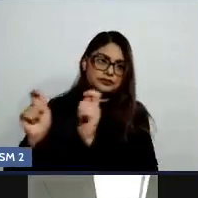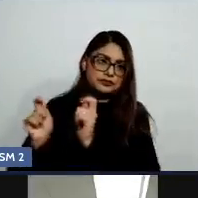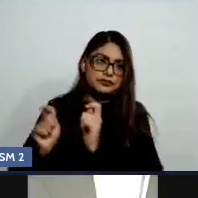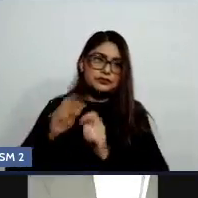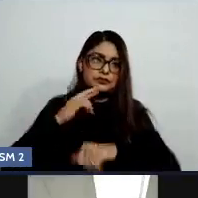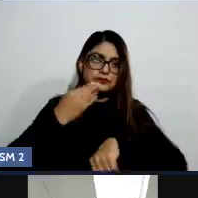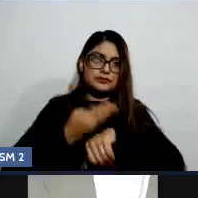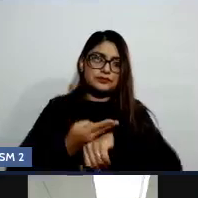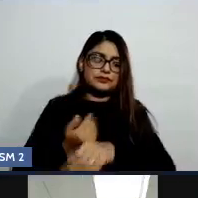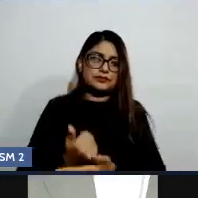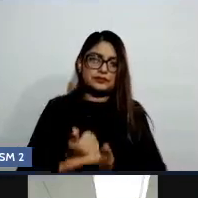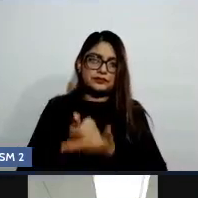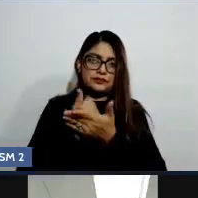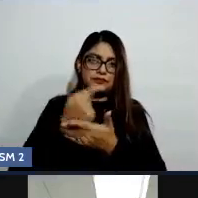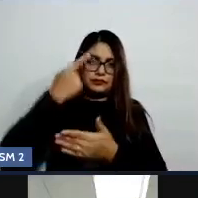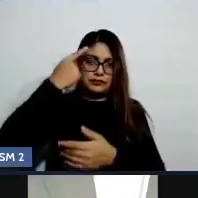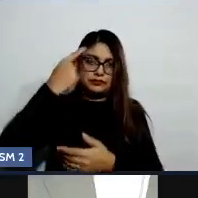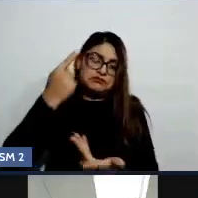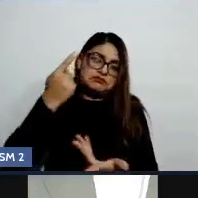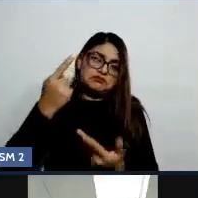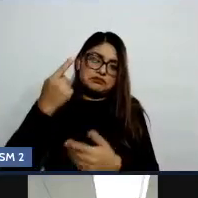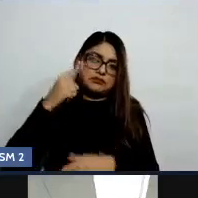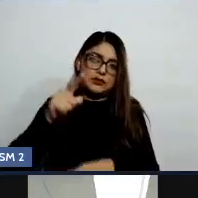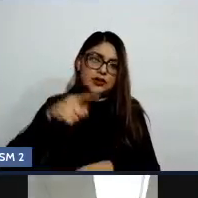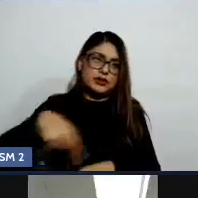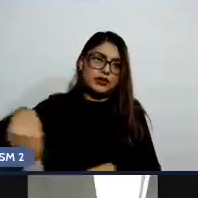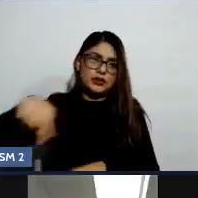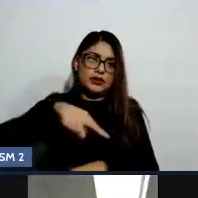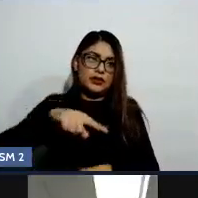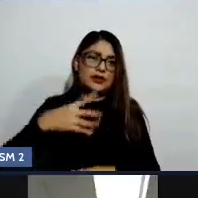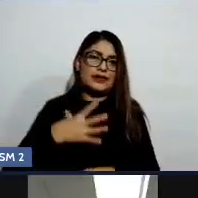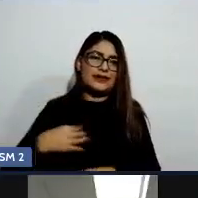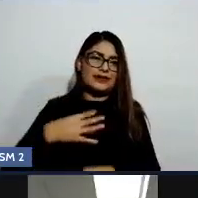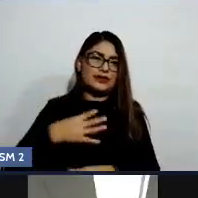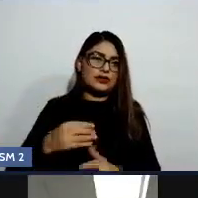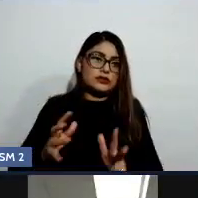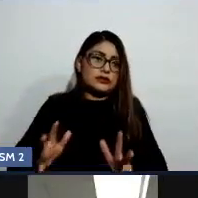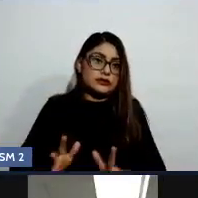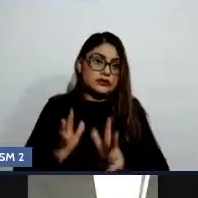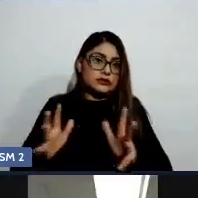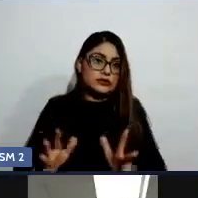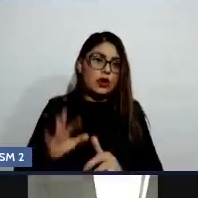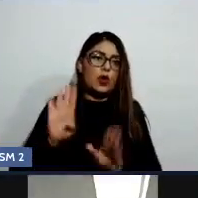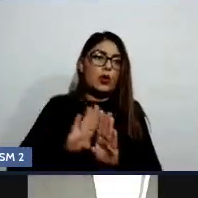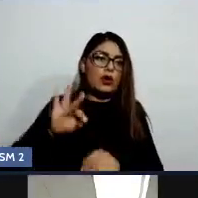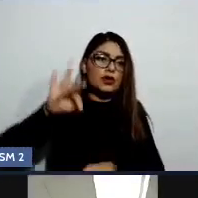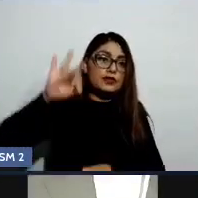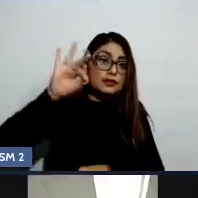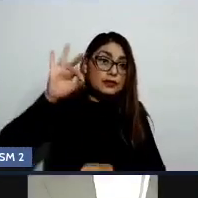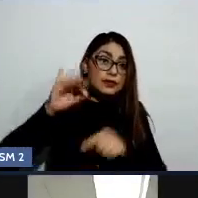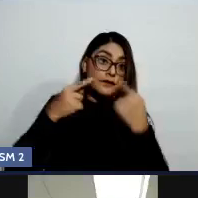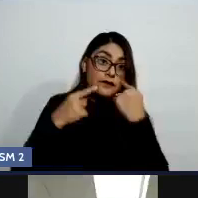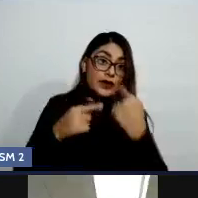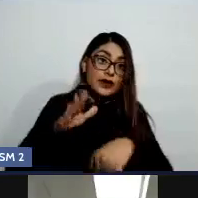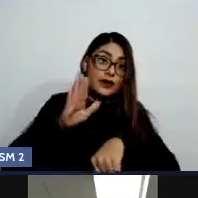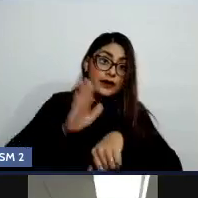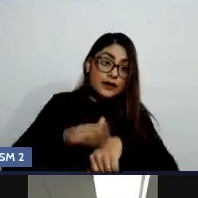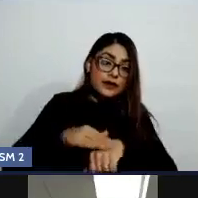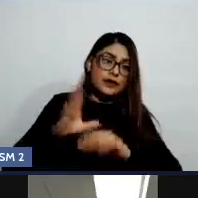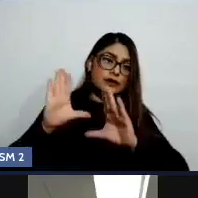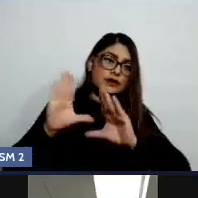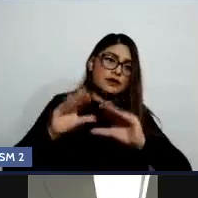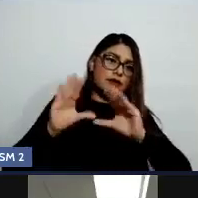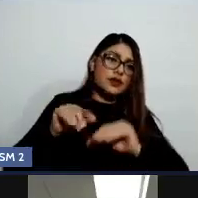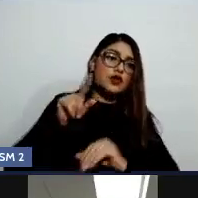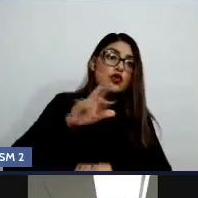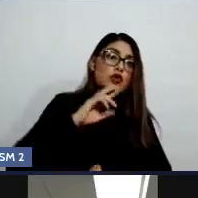en ese hijo o hija que es responsable, que esa persona es responsable.